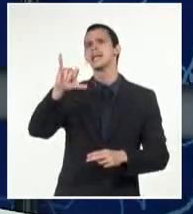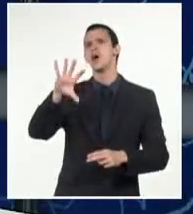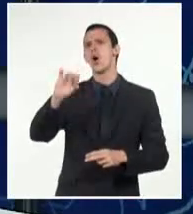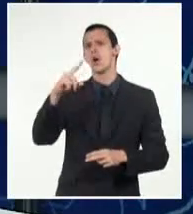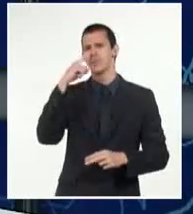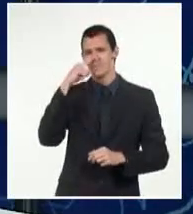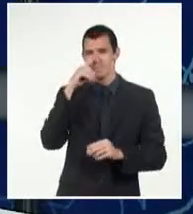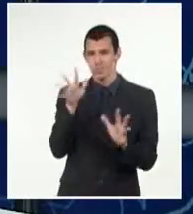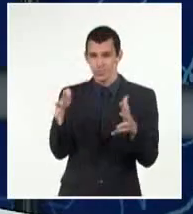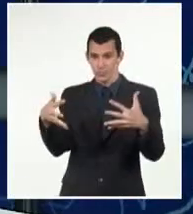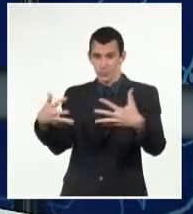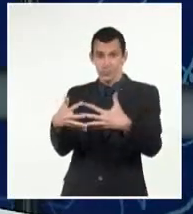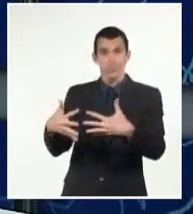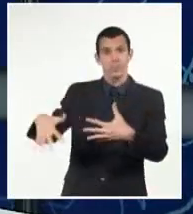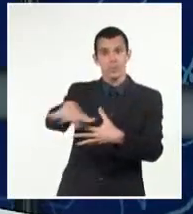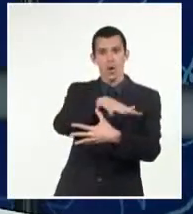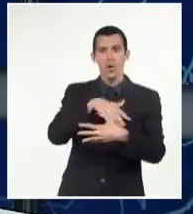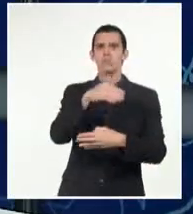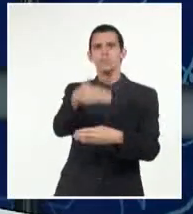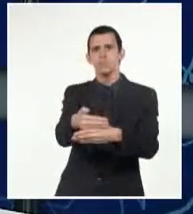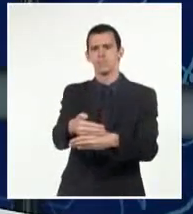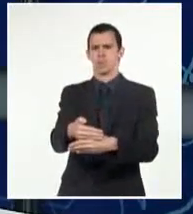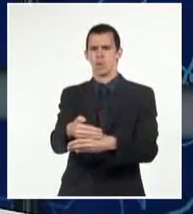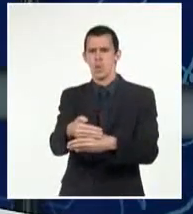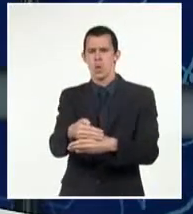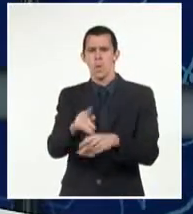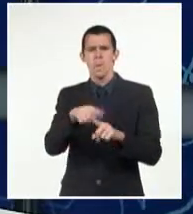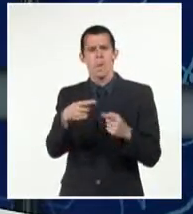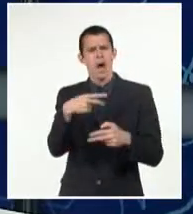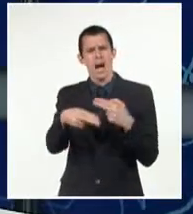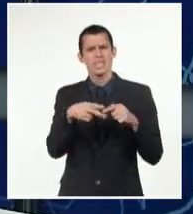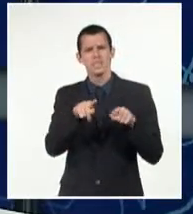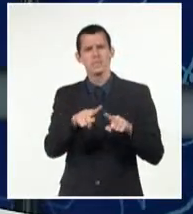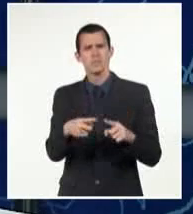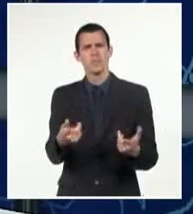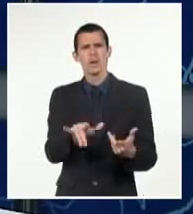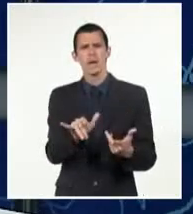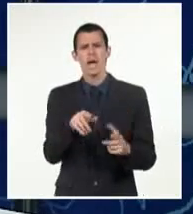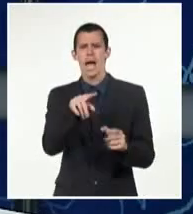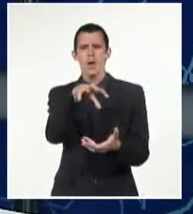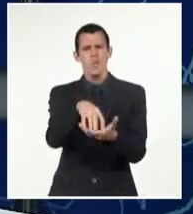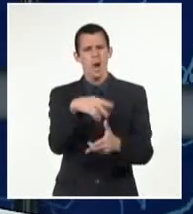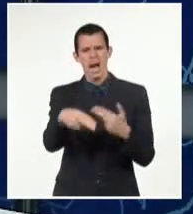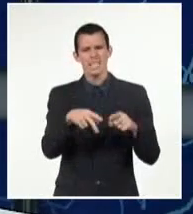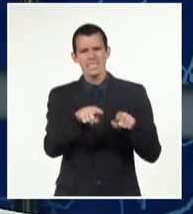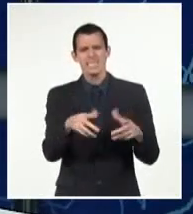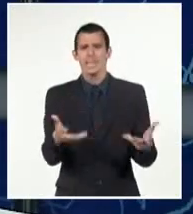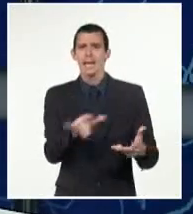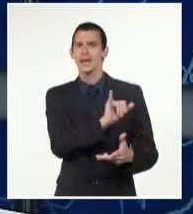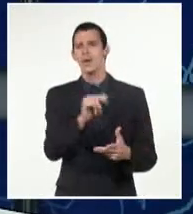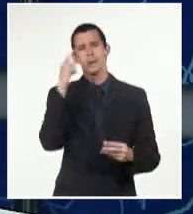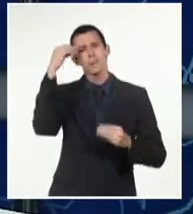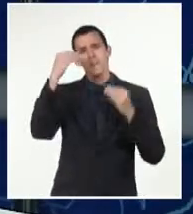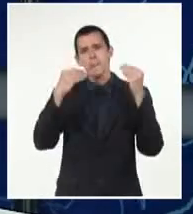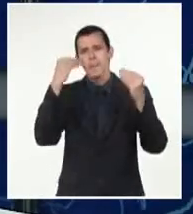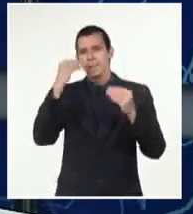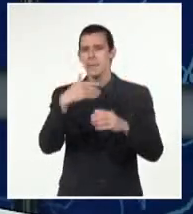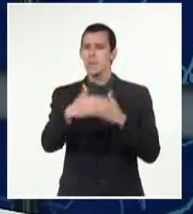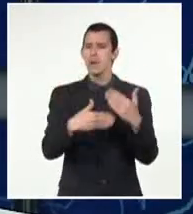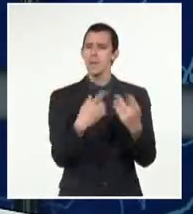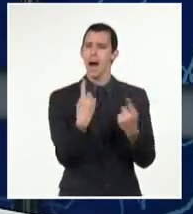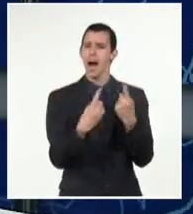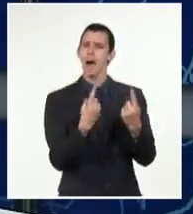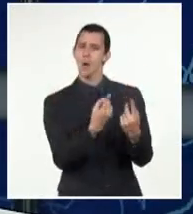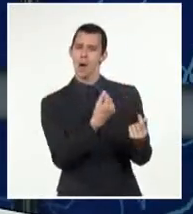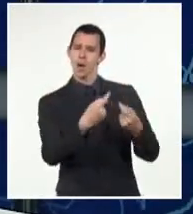institución este lunes bajo control federal, informaron fuentes oficiales, en medio de temores de contagio de los problemas de esa entidad financiera al